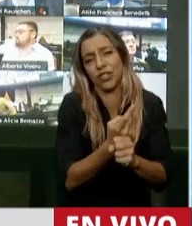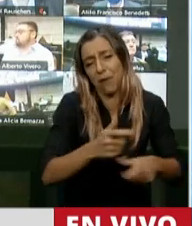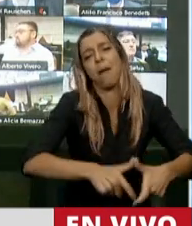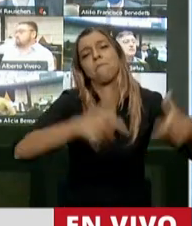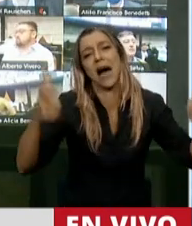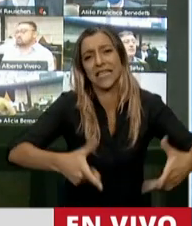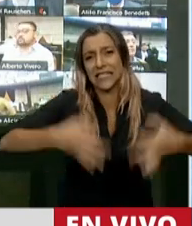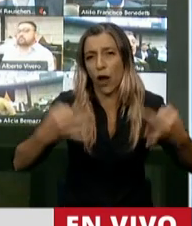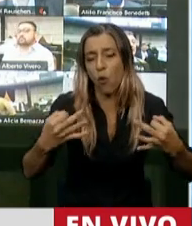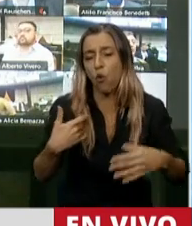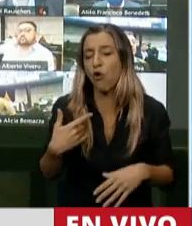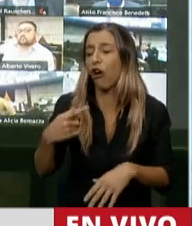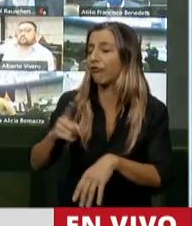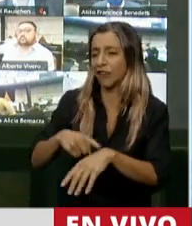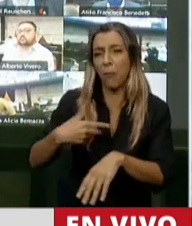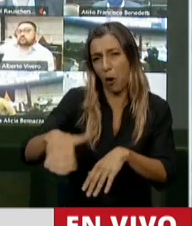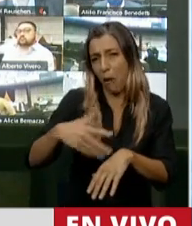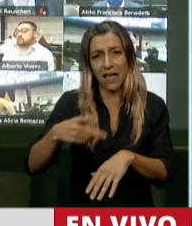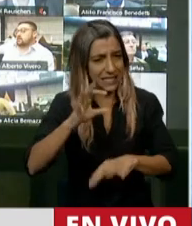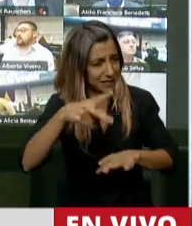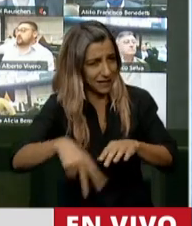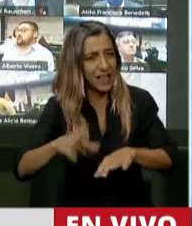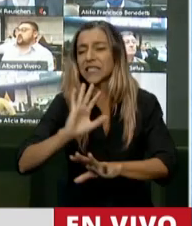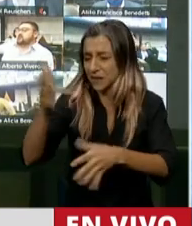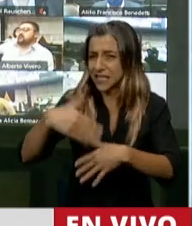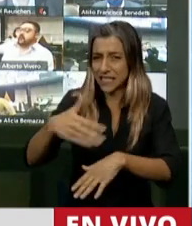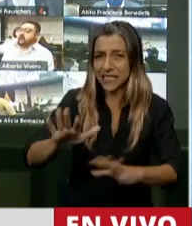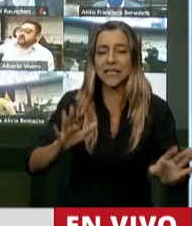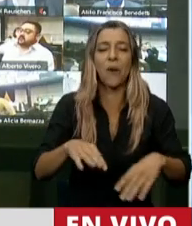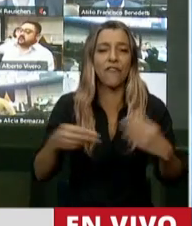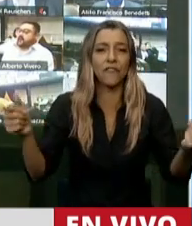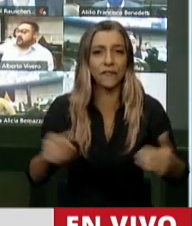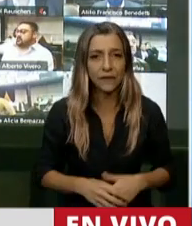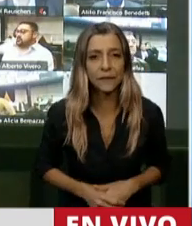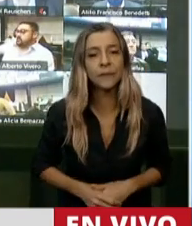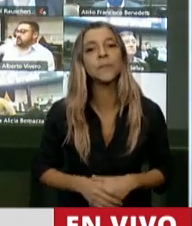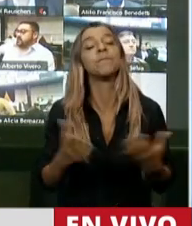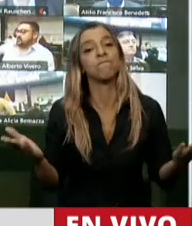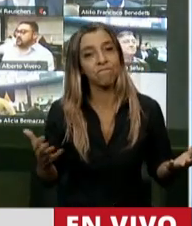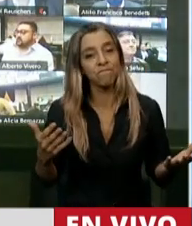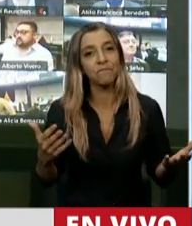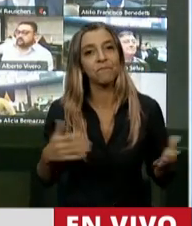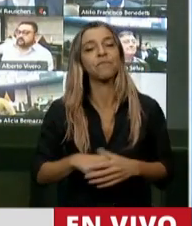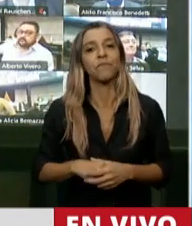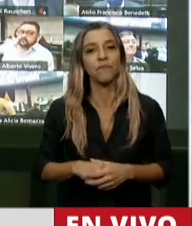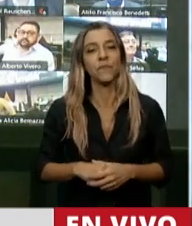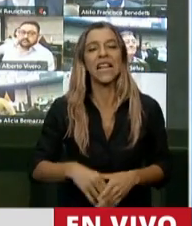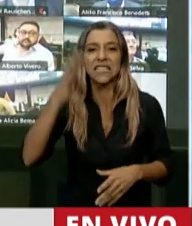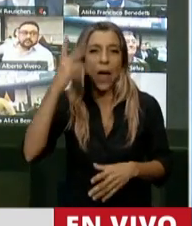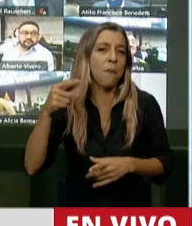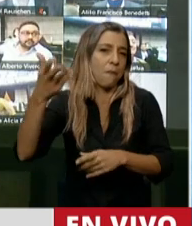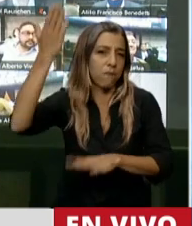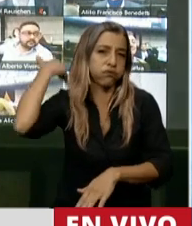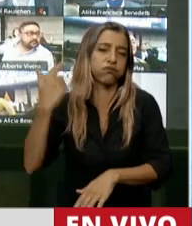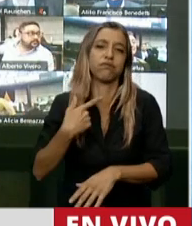Está vencido el tiempo, diputado. Termino con esto, señor Presidente. Mire, señor Presidente, San Martín decía, no voy a hablar,